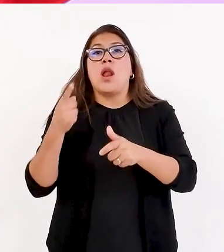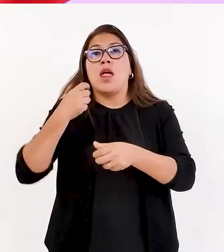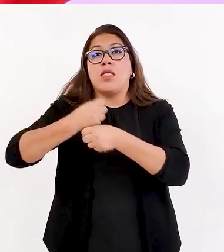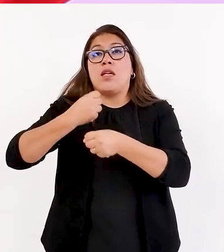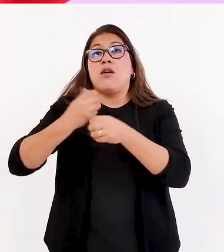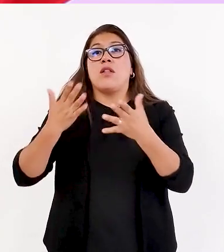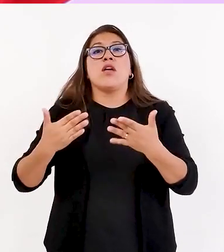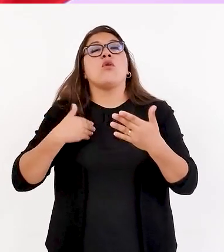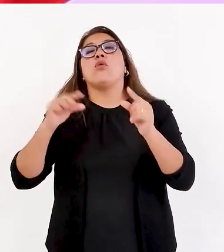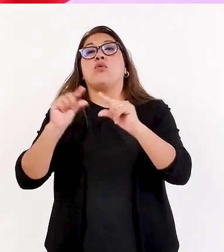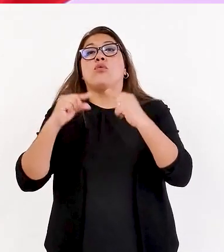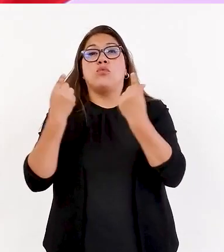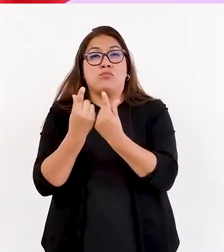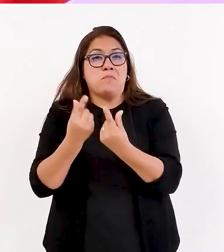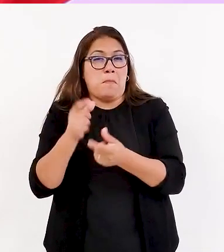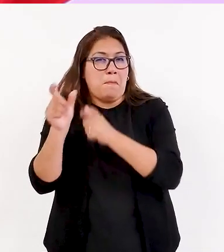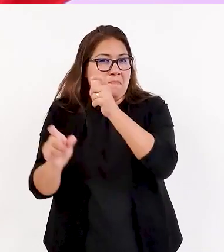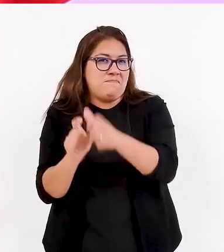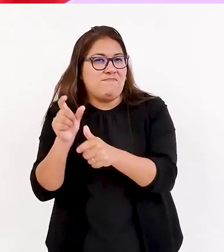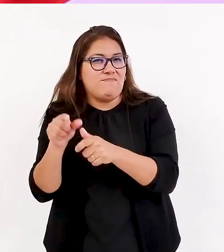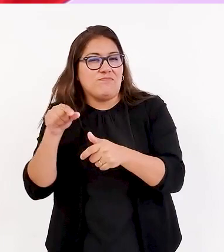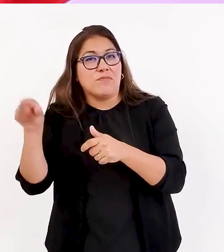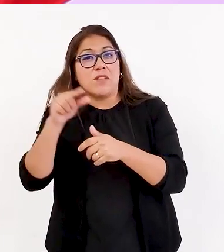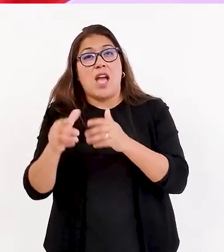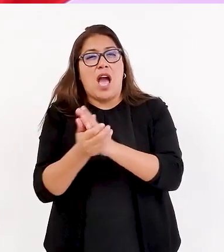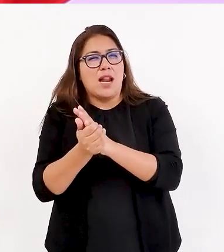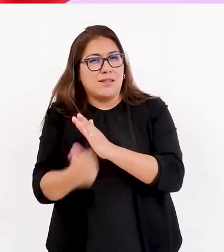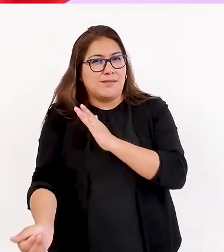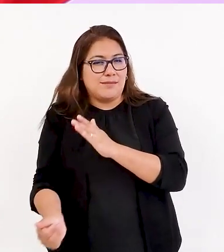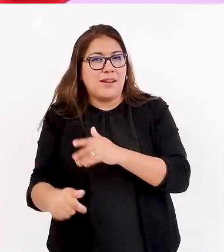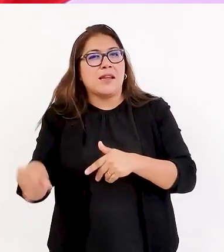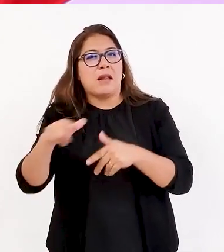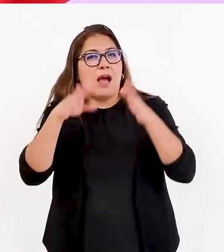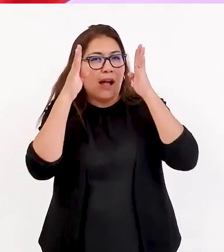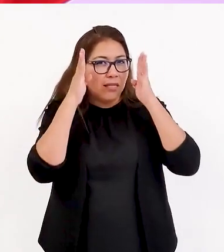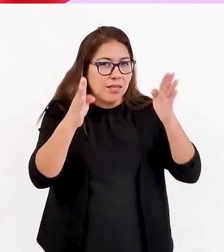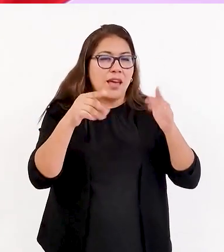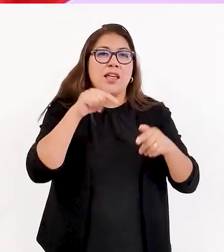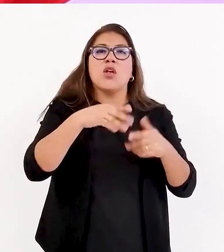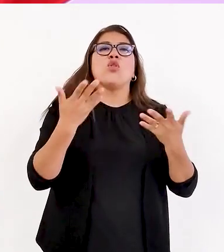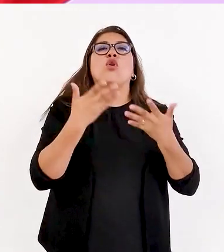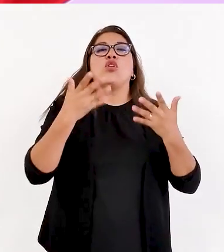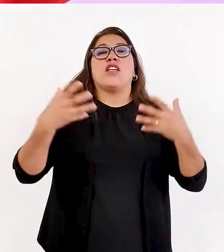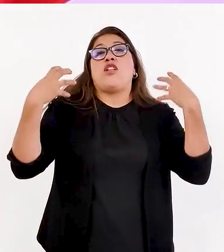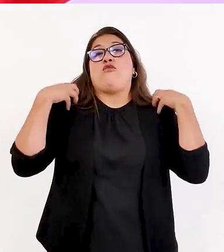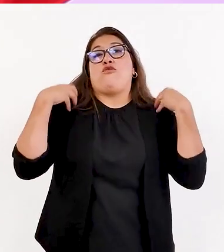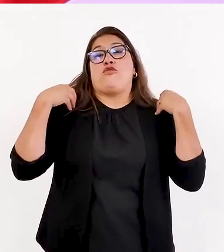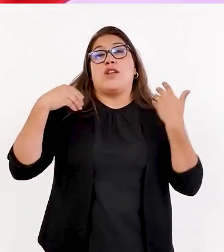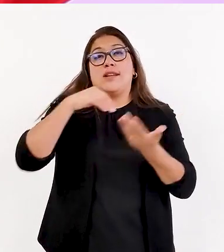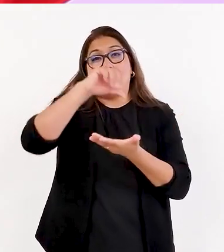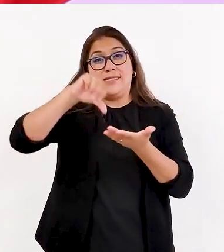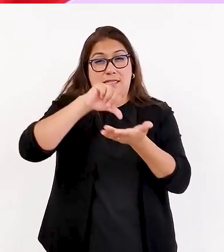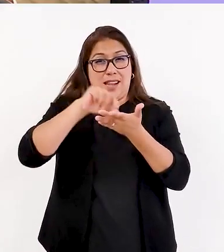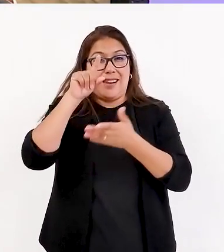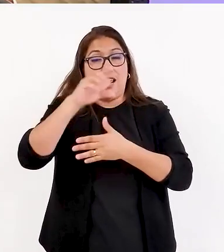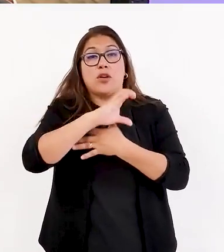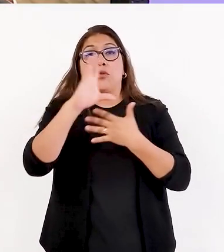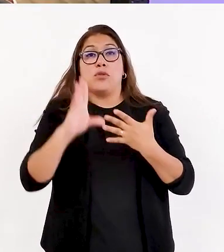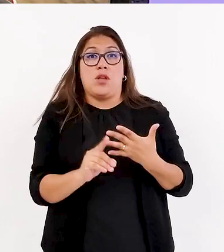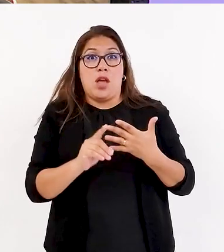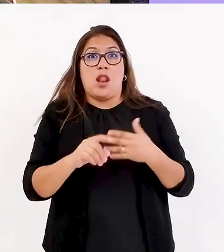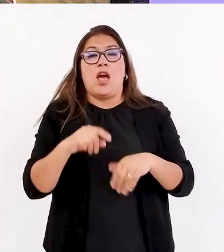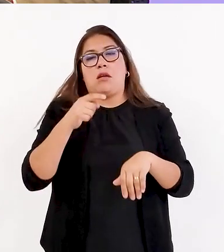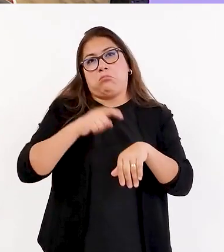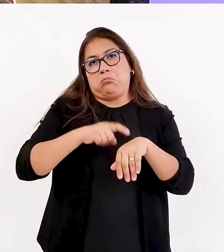Entonces, tenemos un grupo de personas especializadas que nos atienden en la sede central de Conadis, ¿no? En